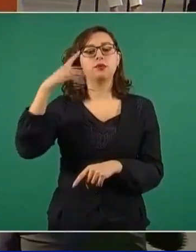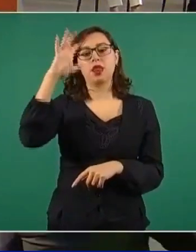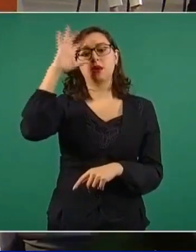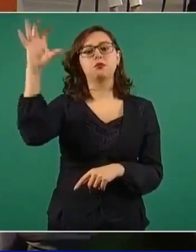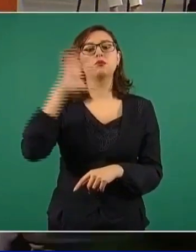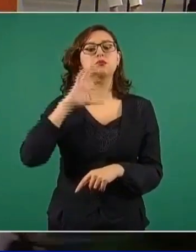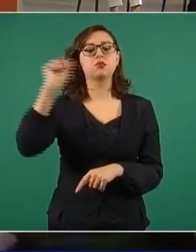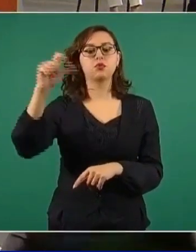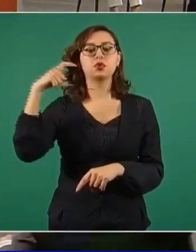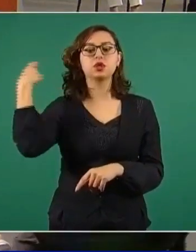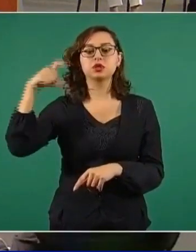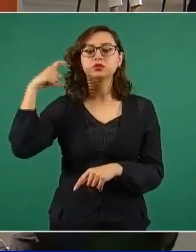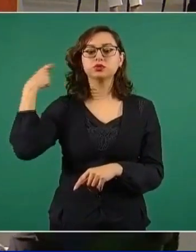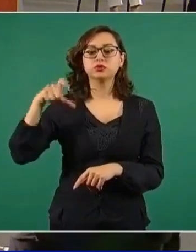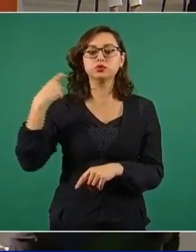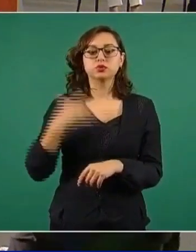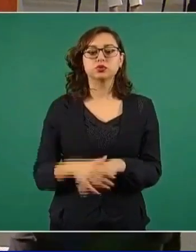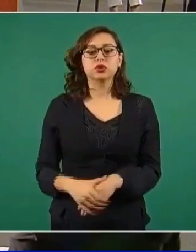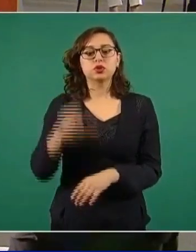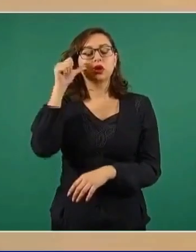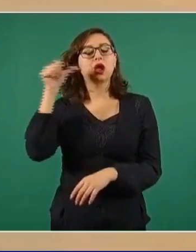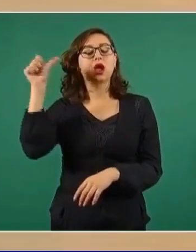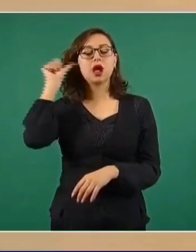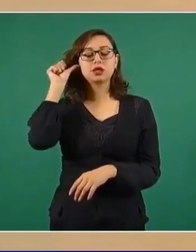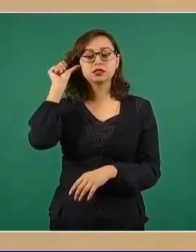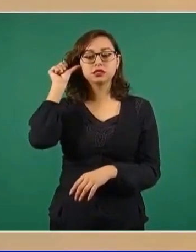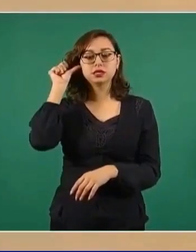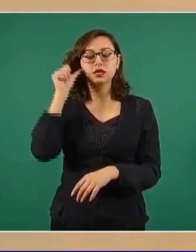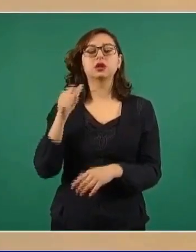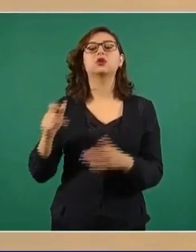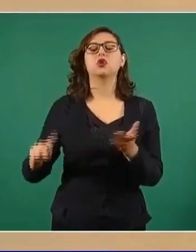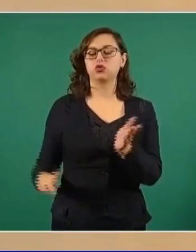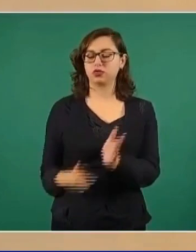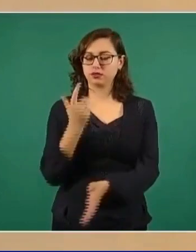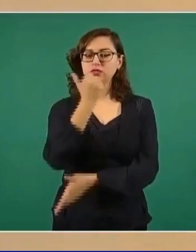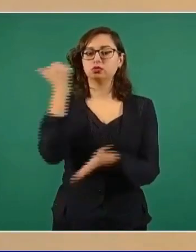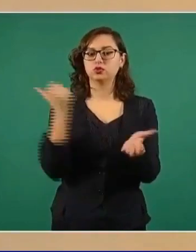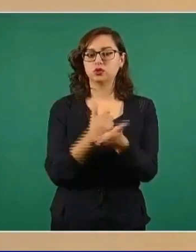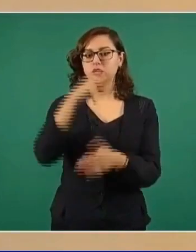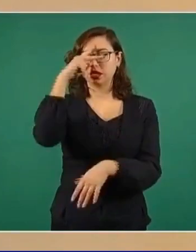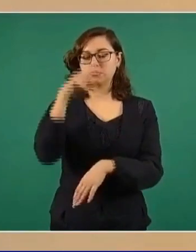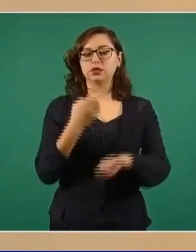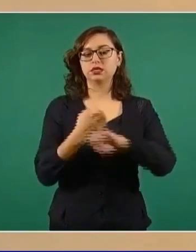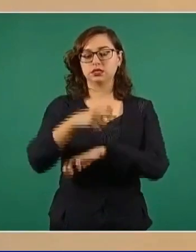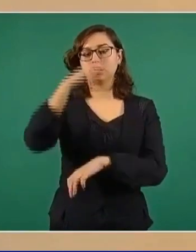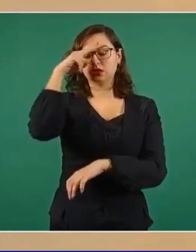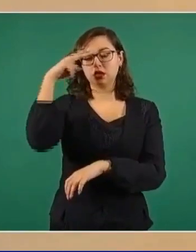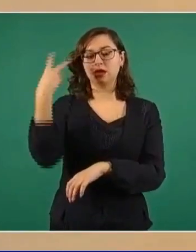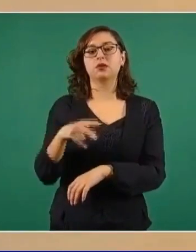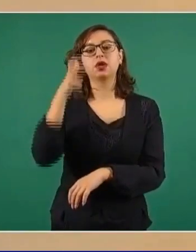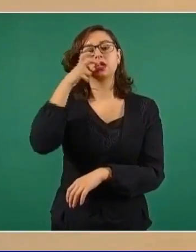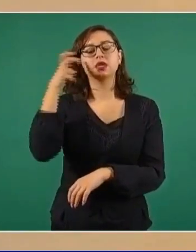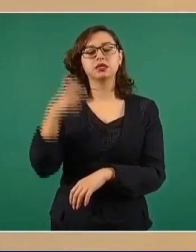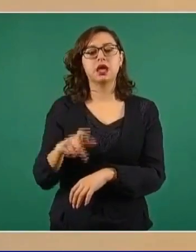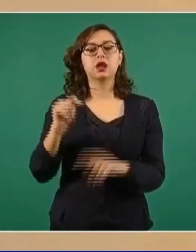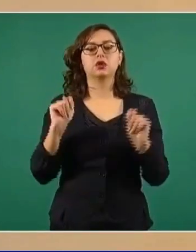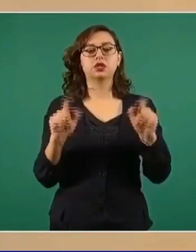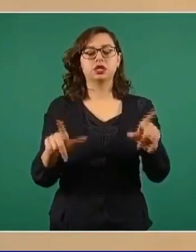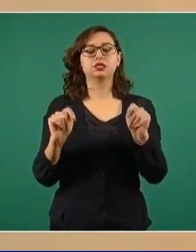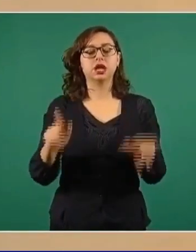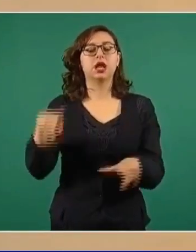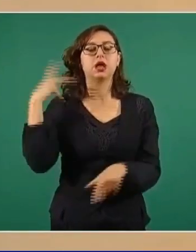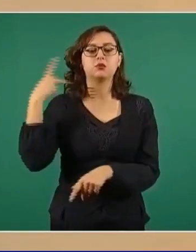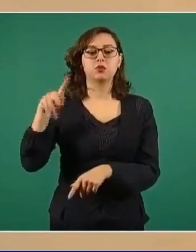Para el día de ayer lunes, nuevamente Ciudad de México, Estado de México, Hidalgo, Tlaxcala, Puebla, Morelos y